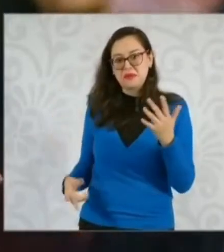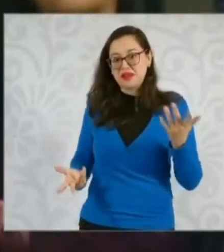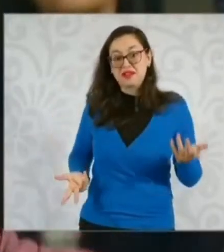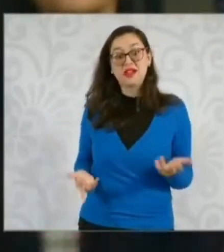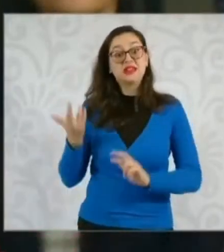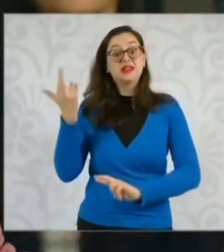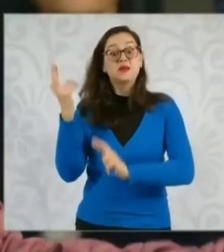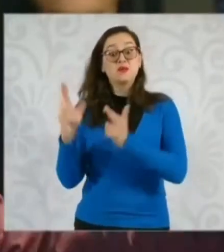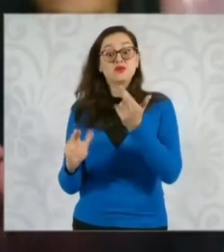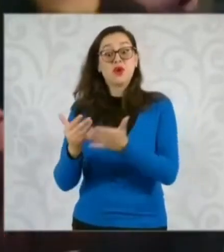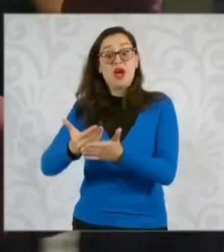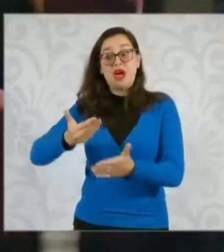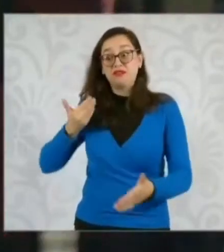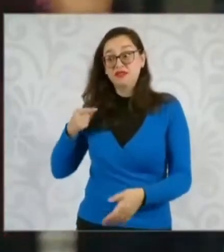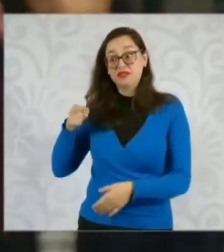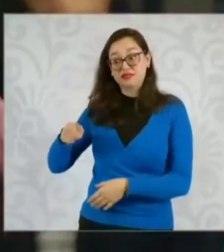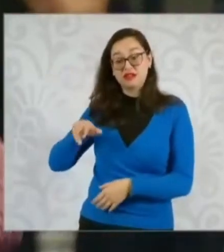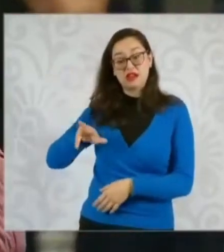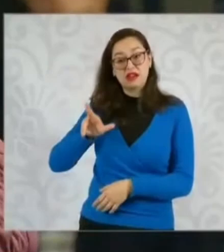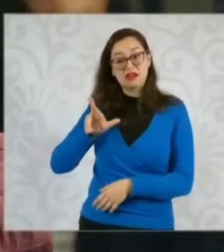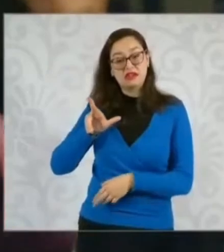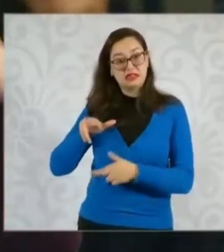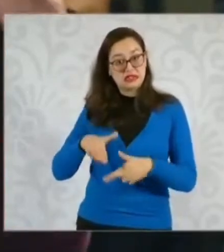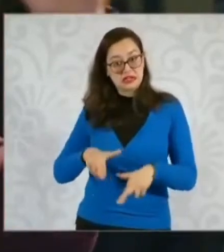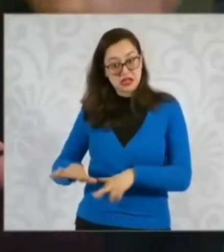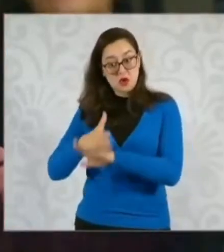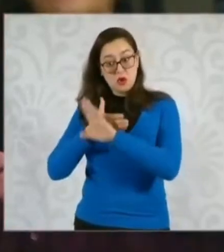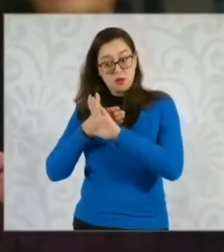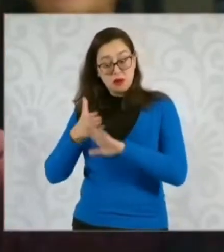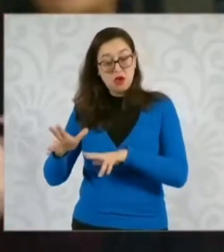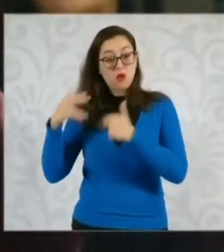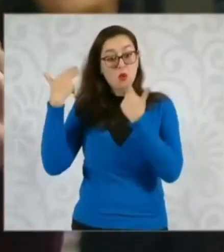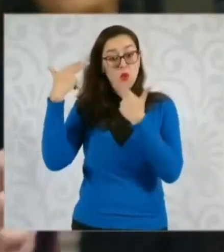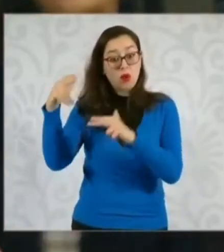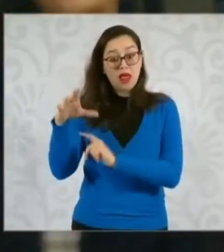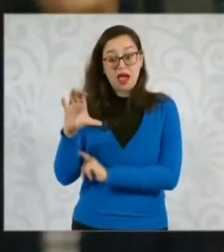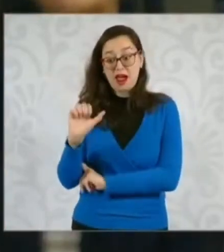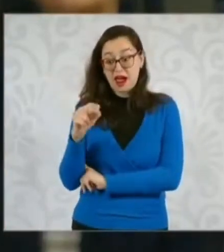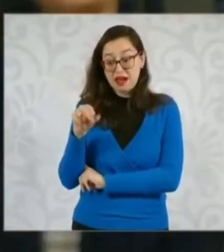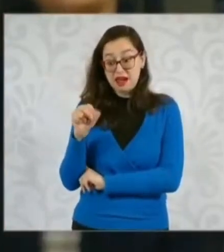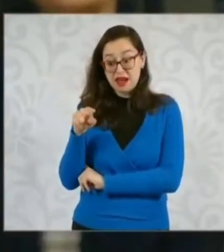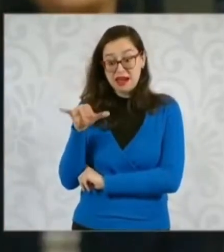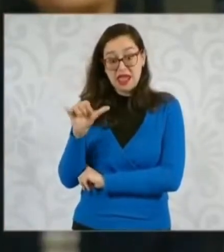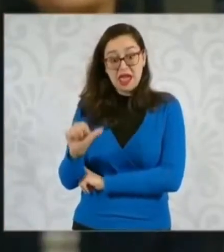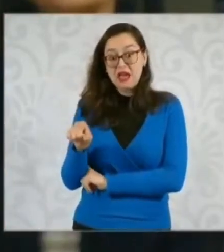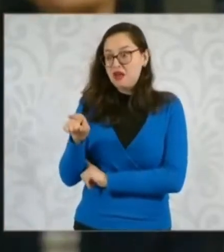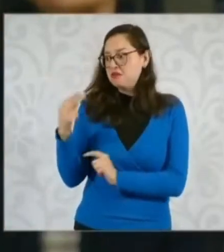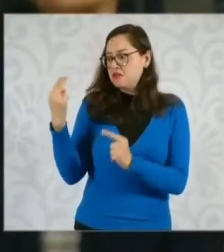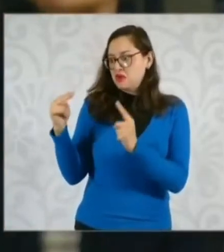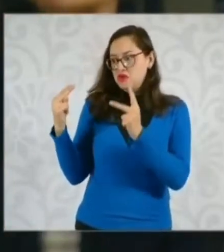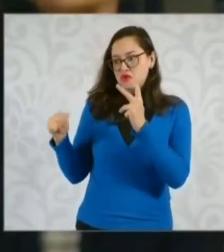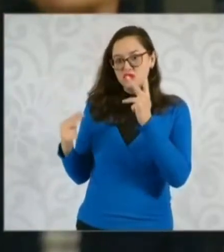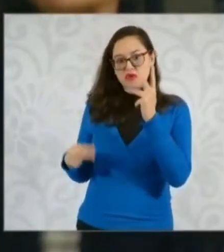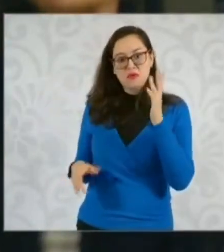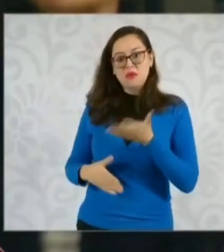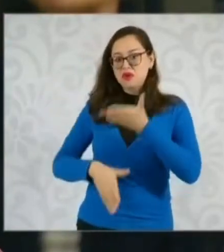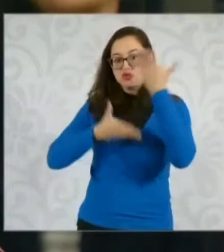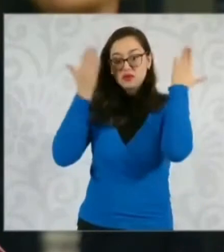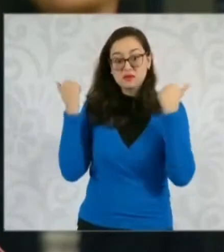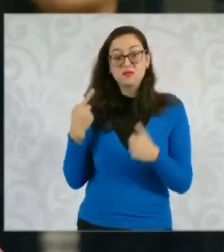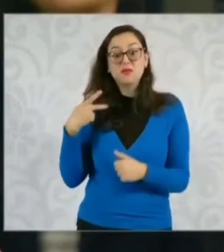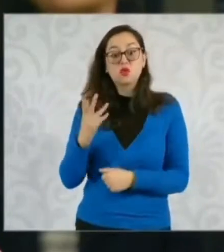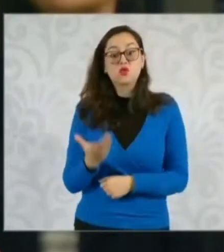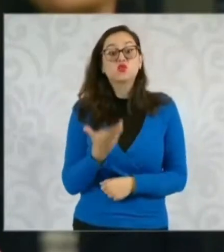revolución allá en Río Blanco, Veracruz, en las que estuvieron también en las huelgas de Cananea. O todas las mujeres que no tienen nombre, que si usted